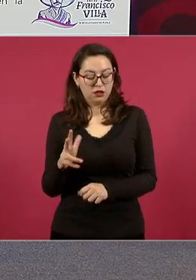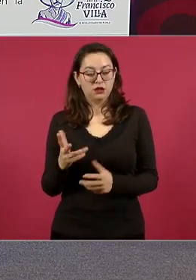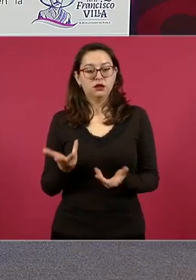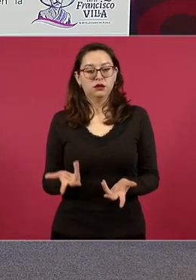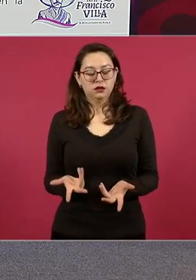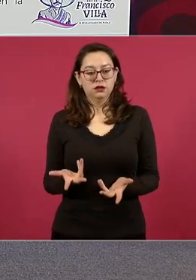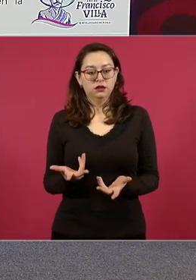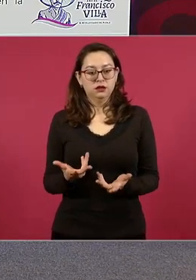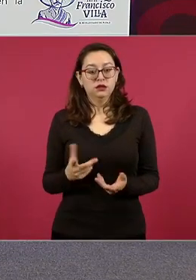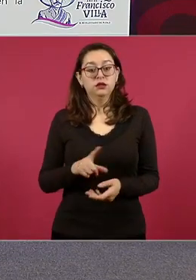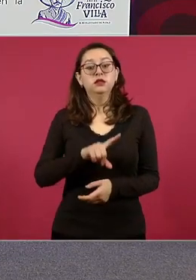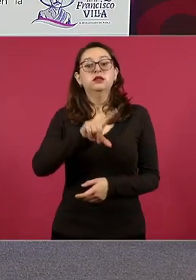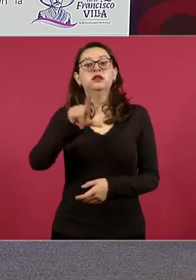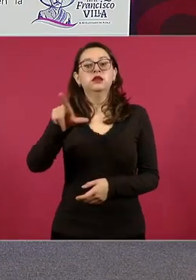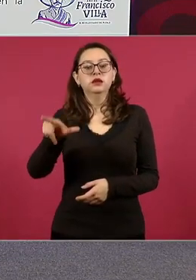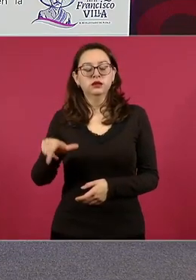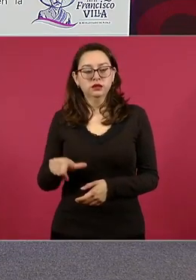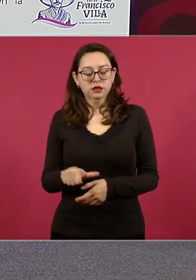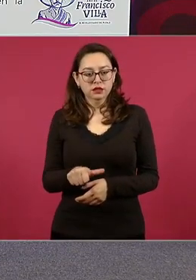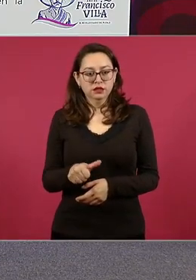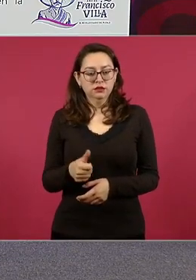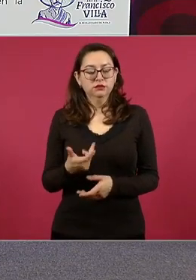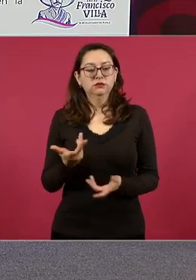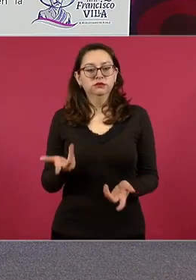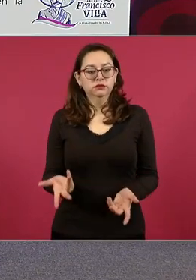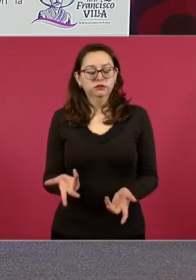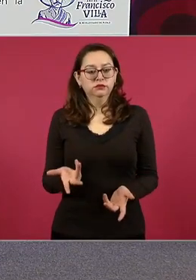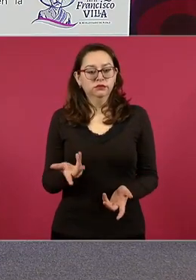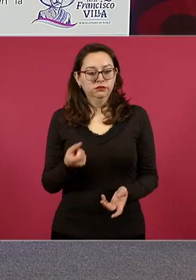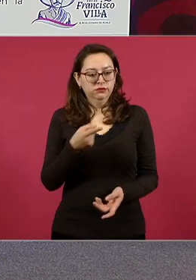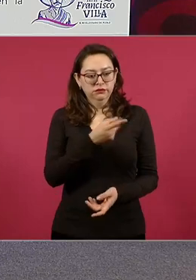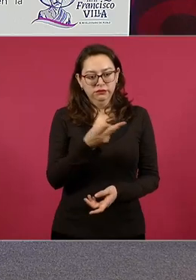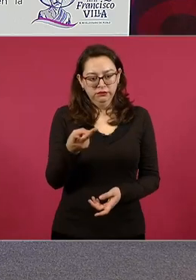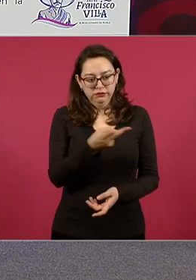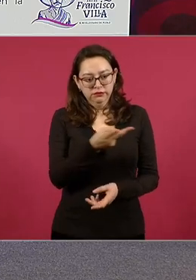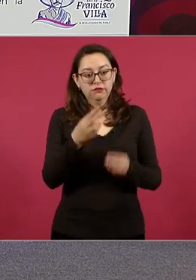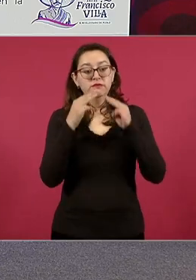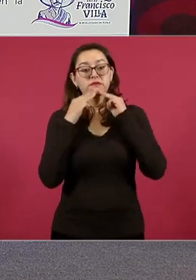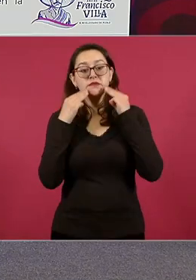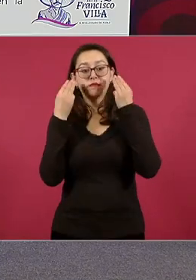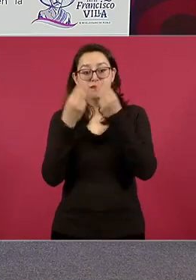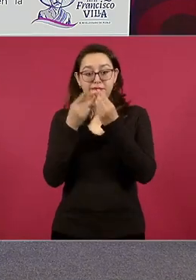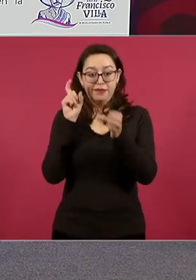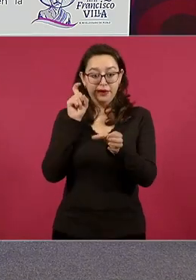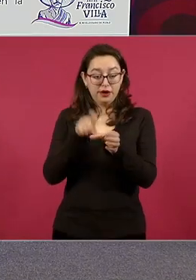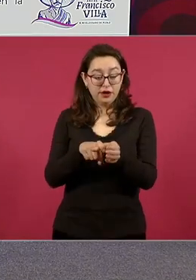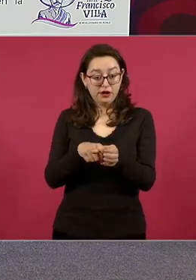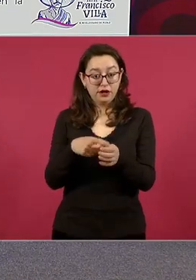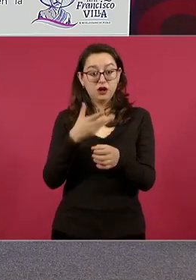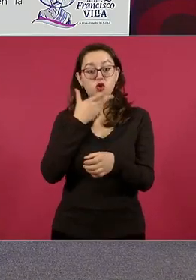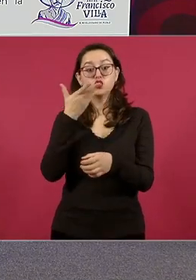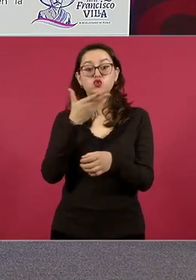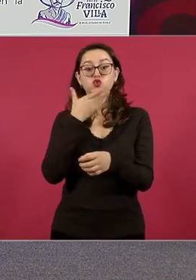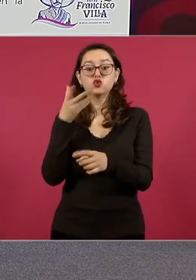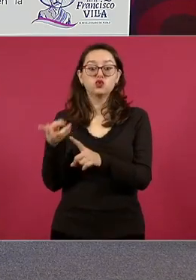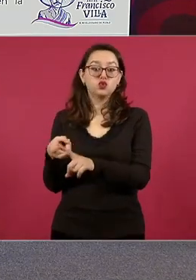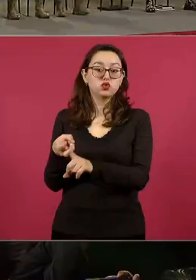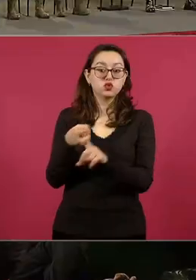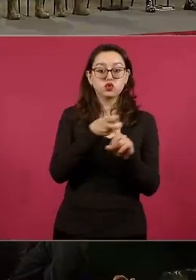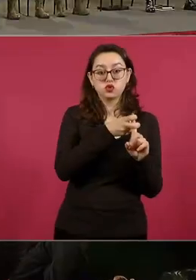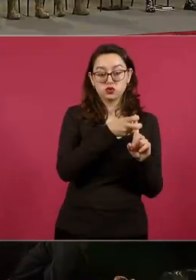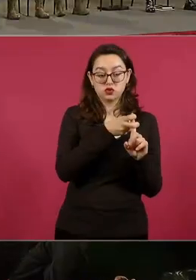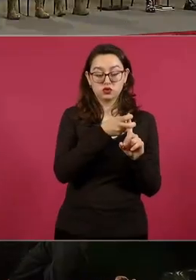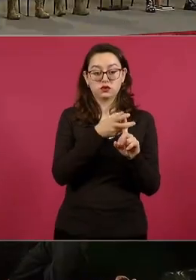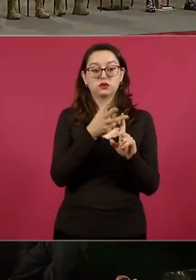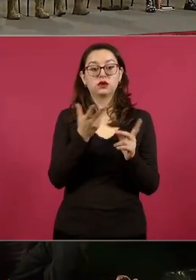cumplimentar la orden de aprehensión. A los sentenciados se les identificó como integrantes de una banda dedicada al secuestro, autodenominada Los Rambos,